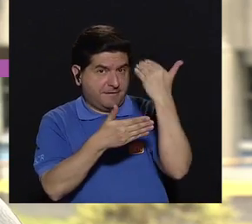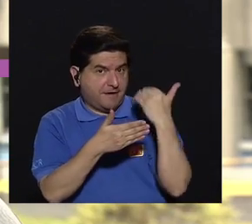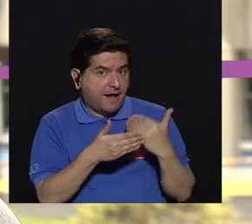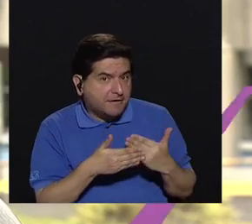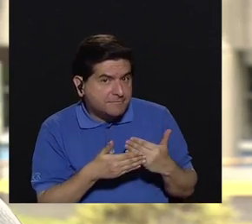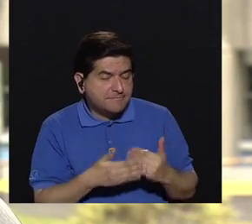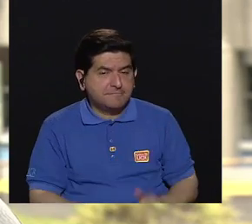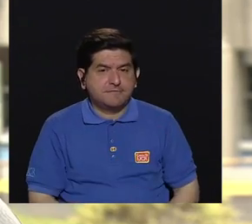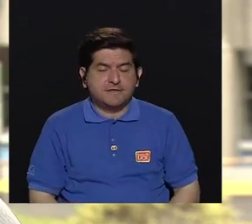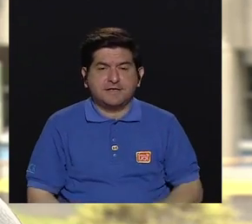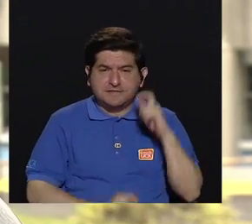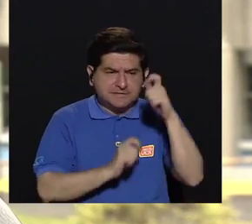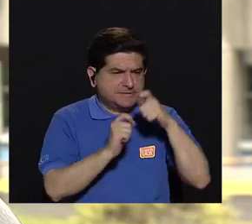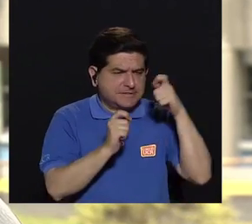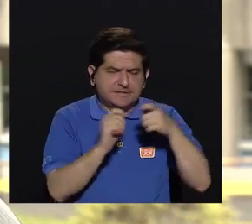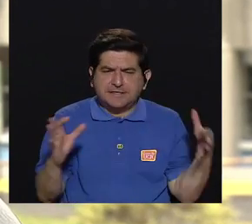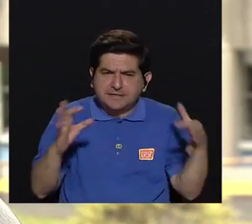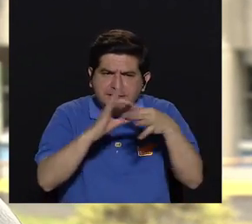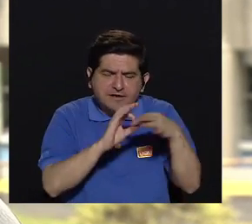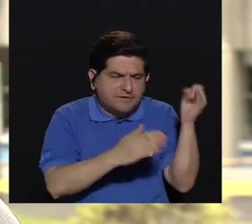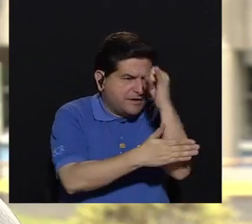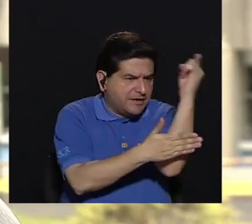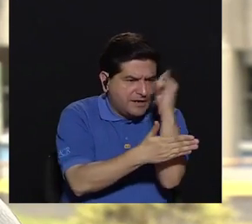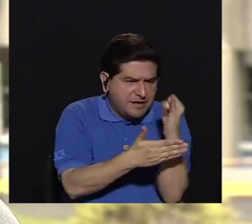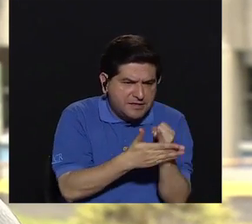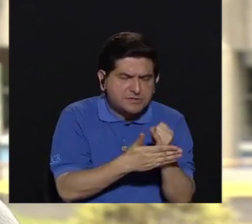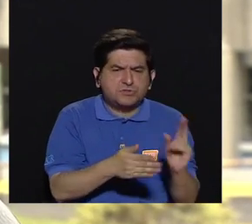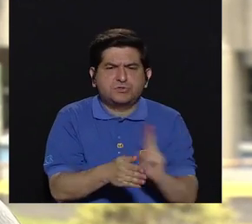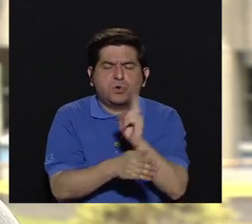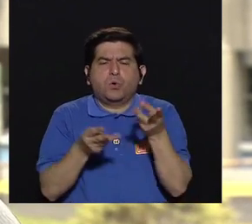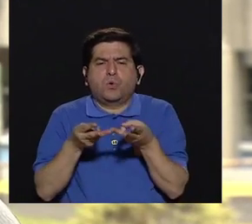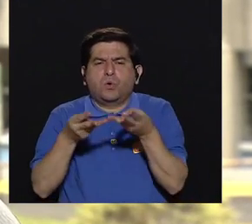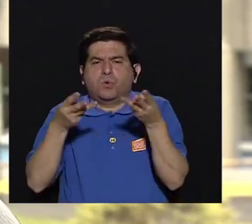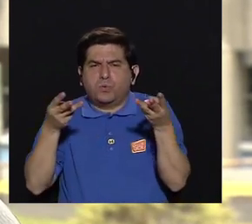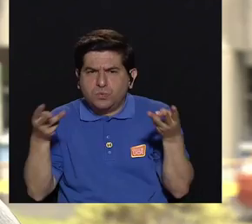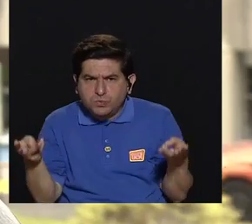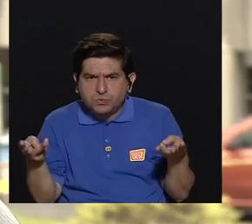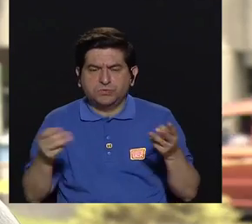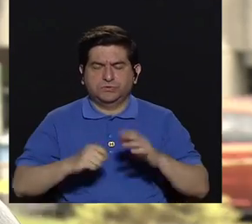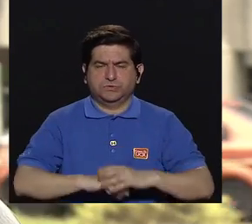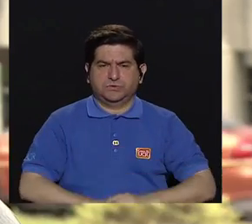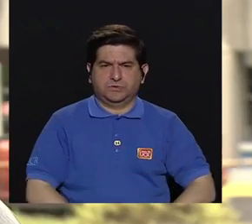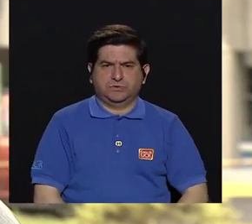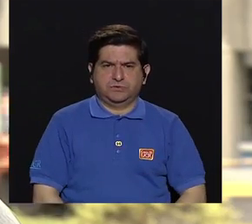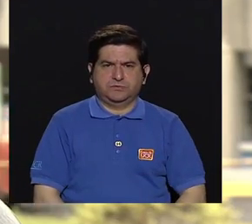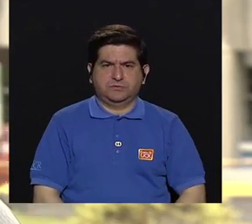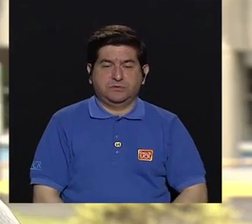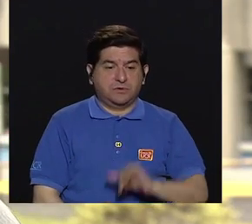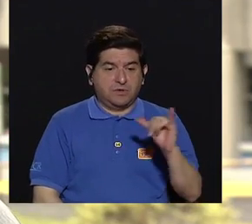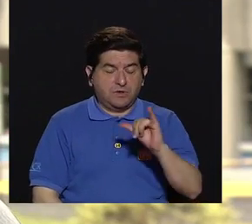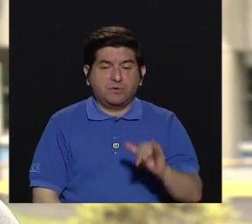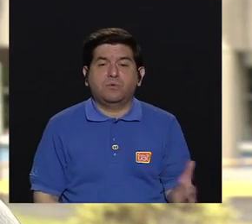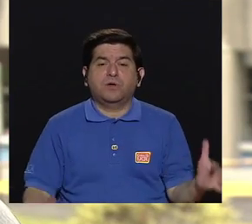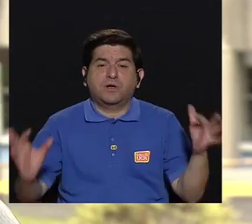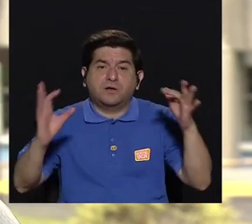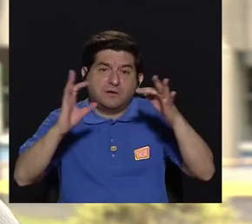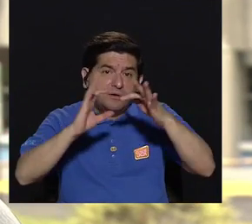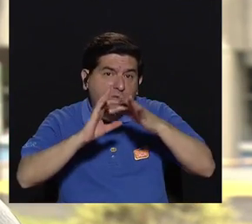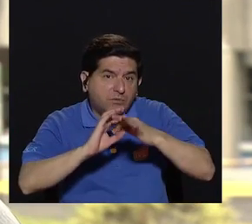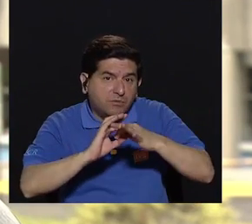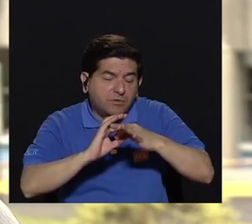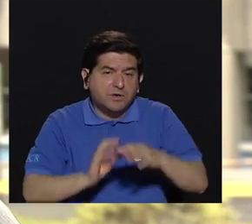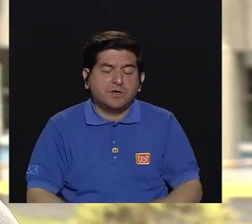anteriormente, propias del diseño, propias del uso de los materiales, propias del